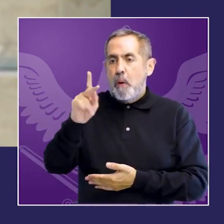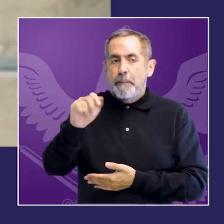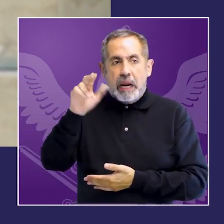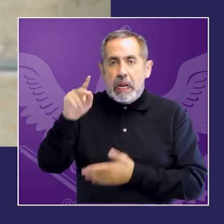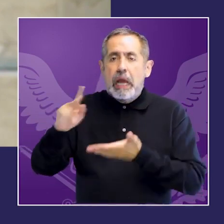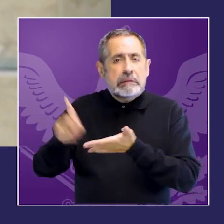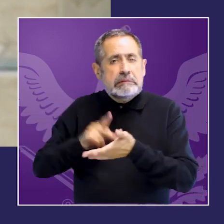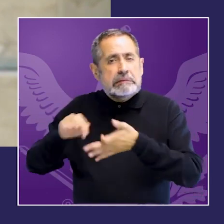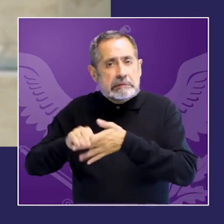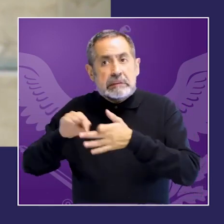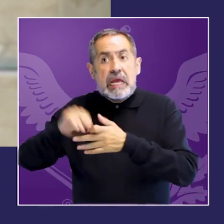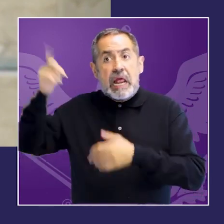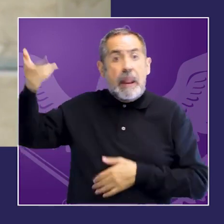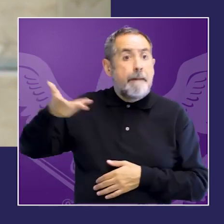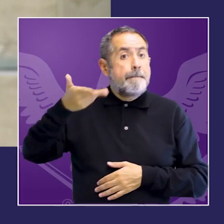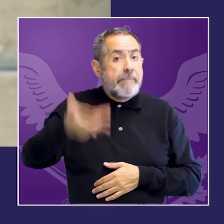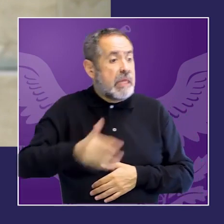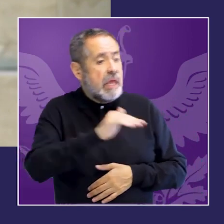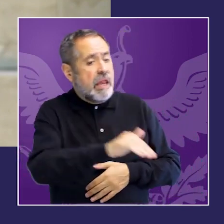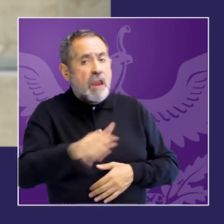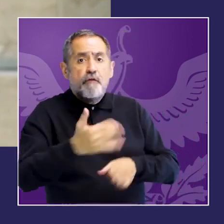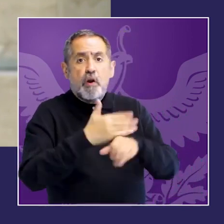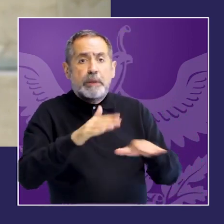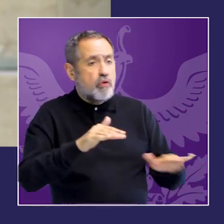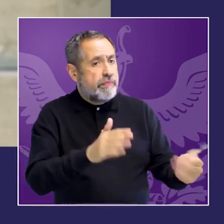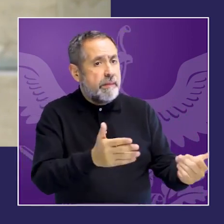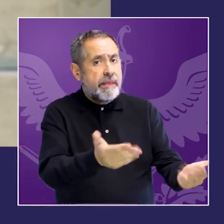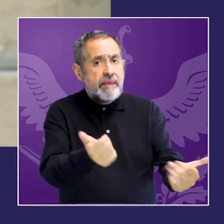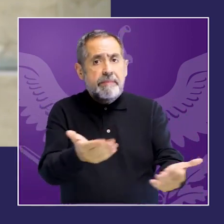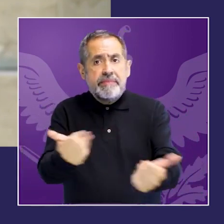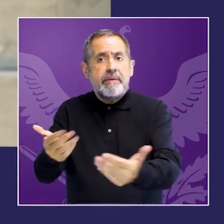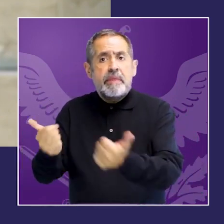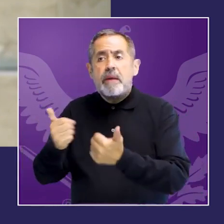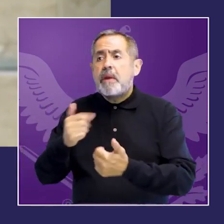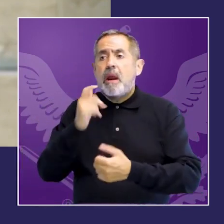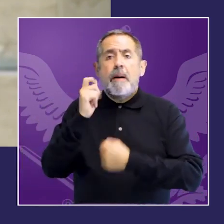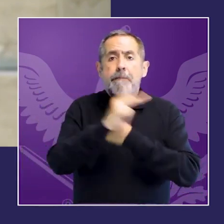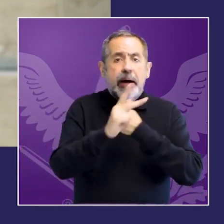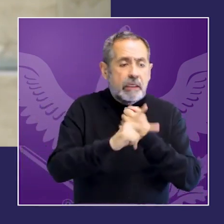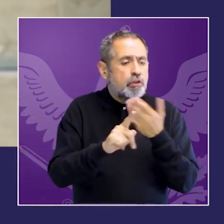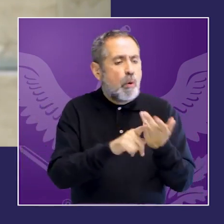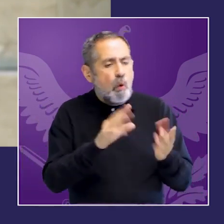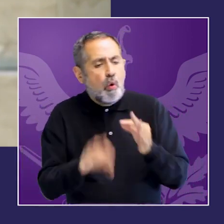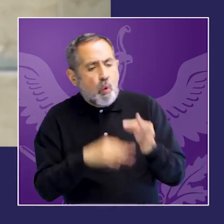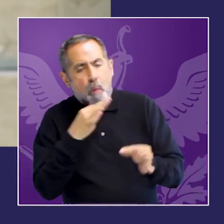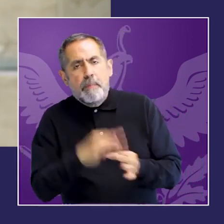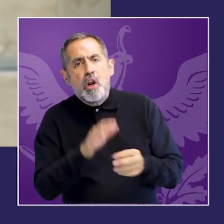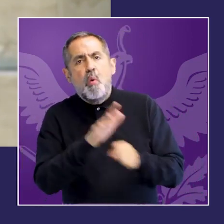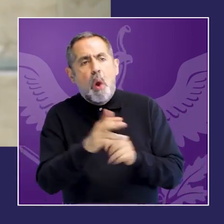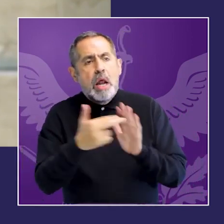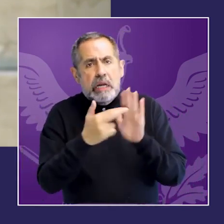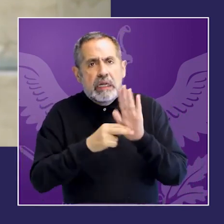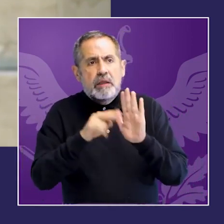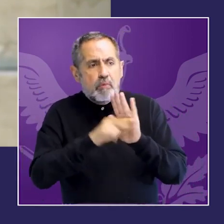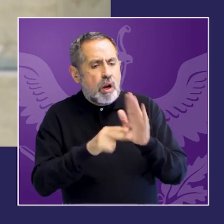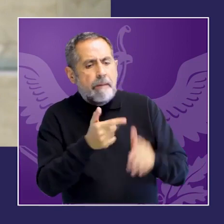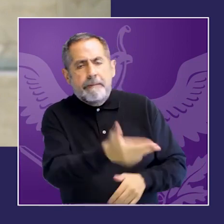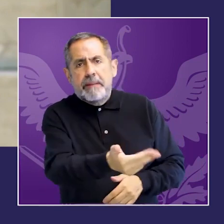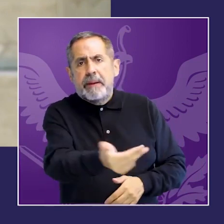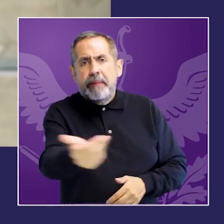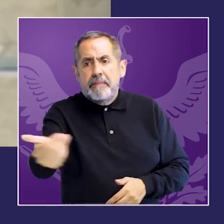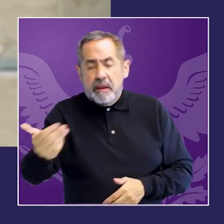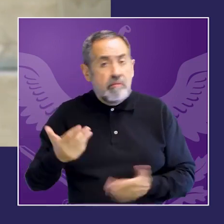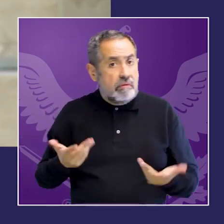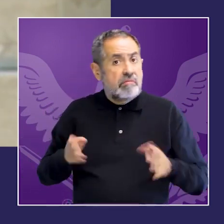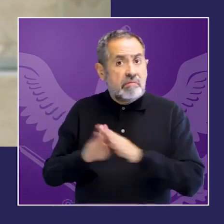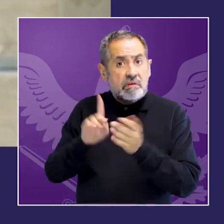pide a los Estados información acerca de cuál es el grado de cumplimiento de sus normas programas y planes y